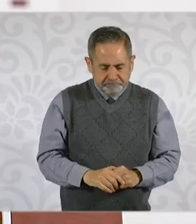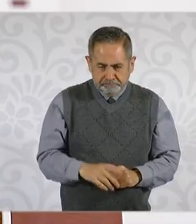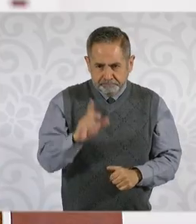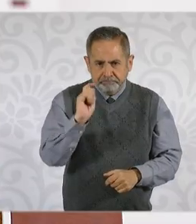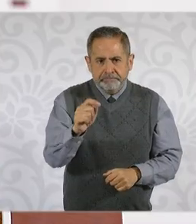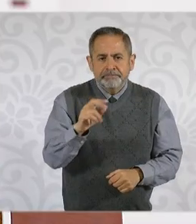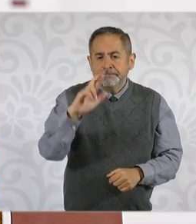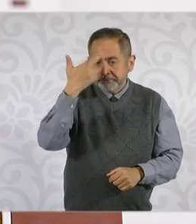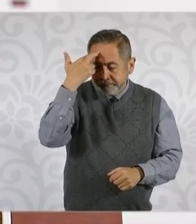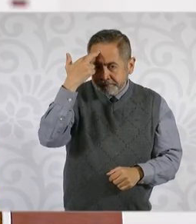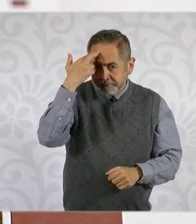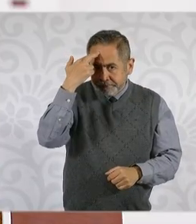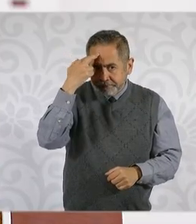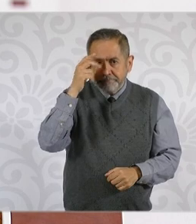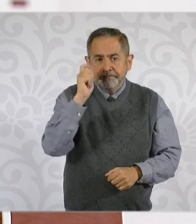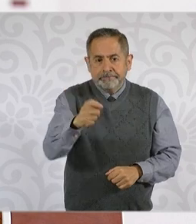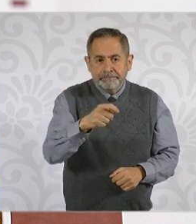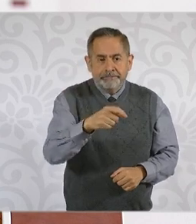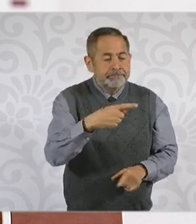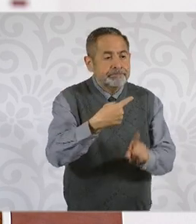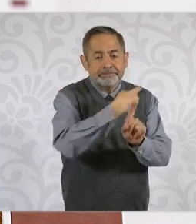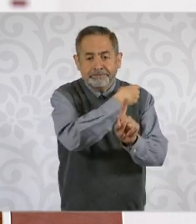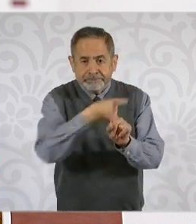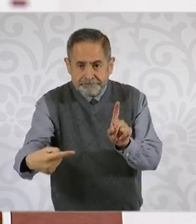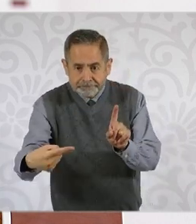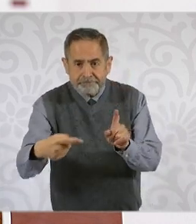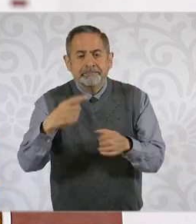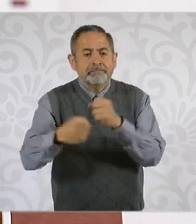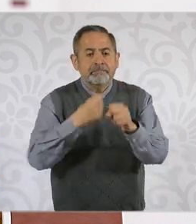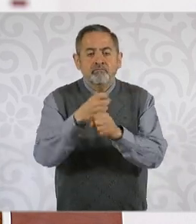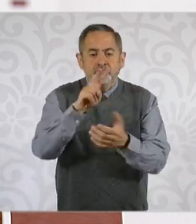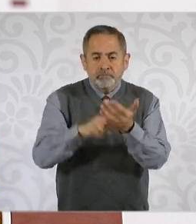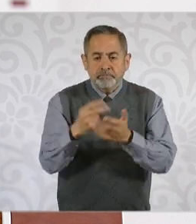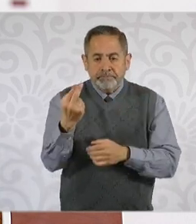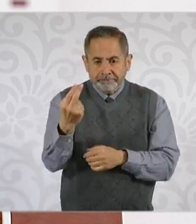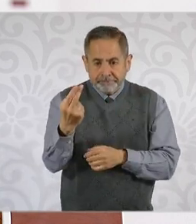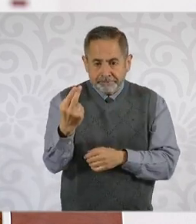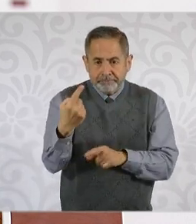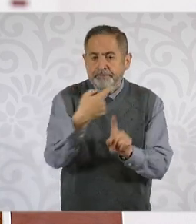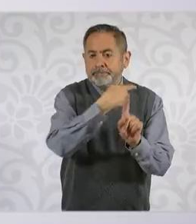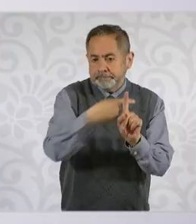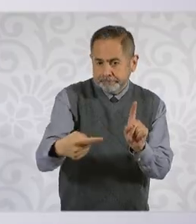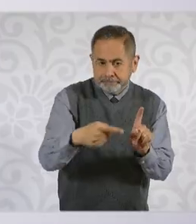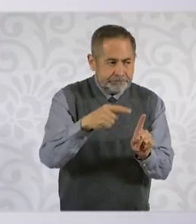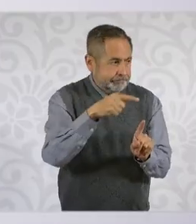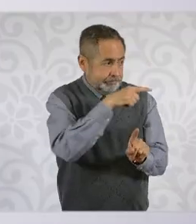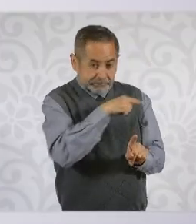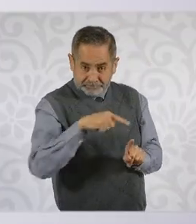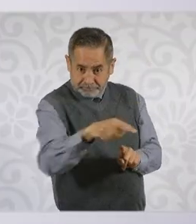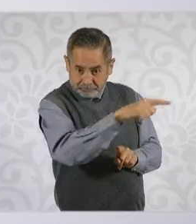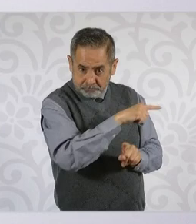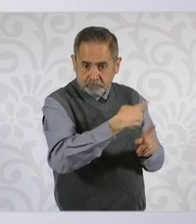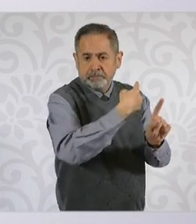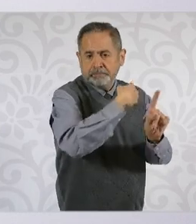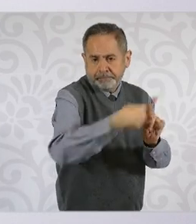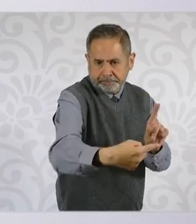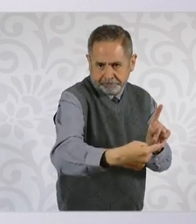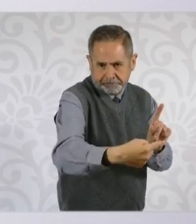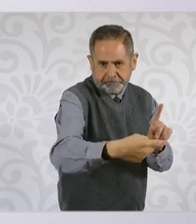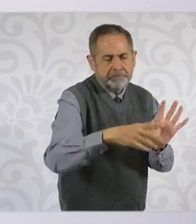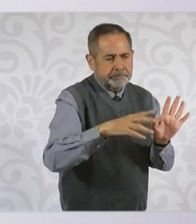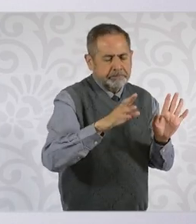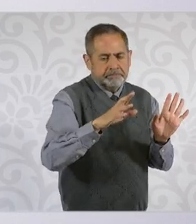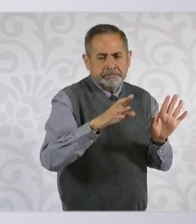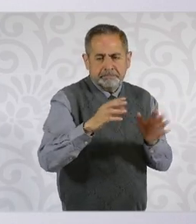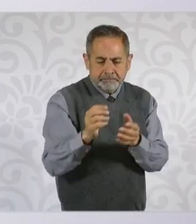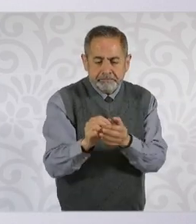la elección en la mitad del 2025, en el 2025 la mitad de los puestos van a ser